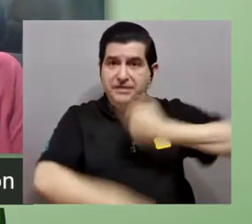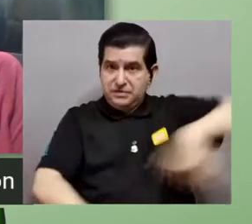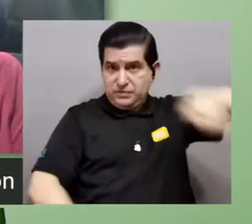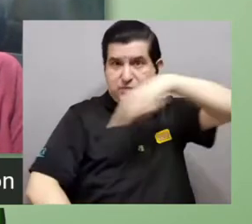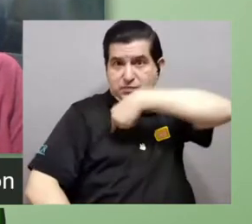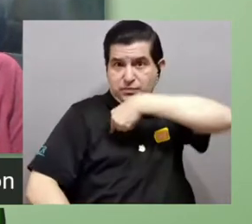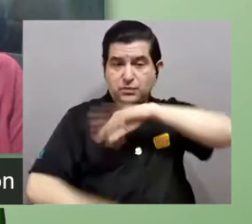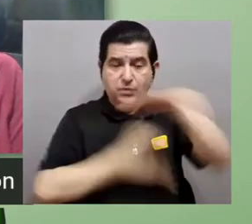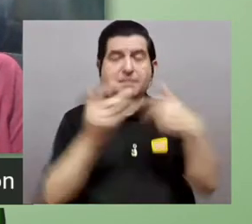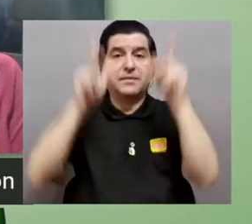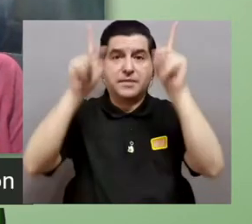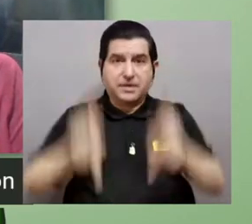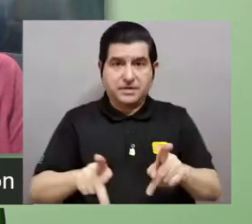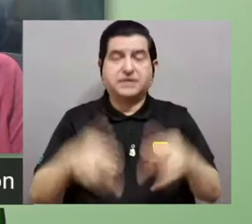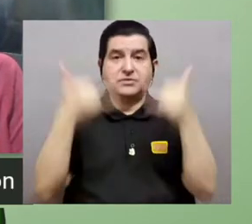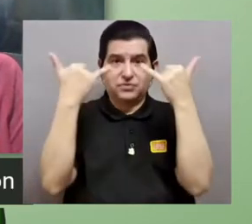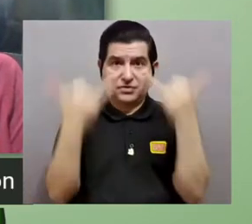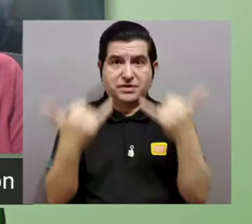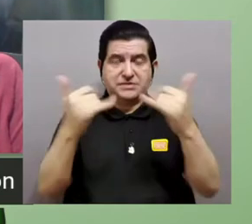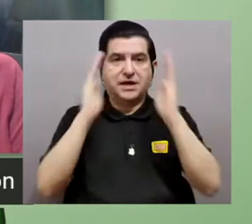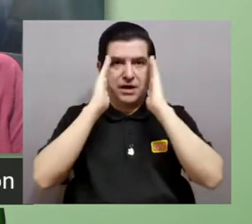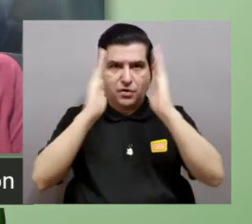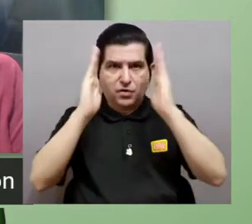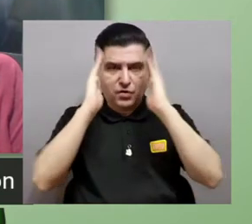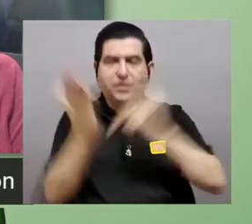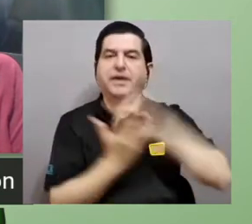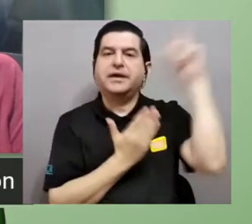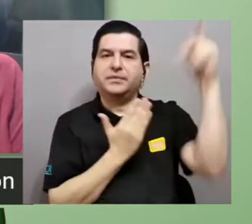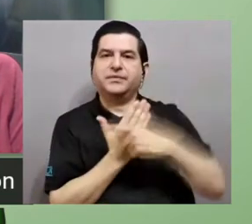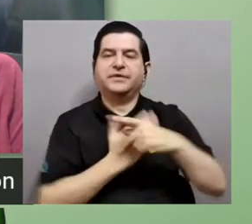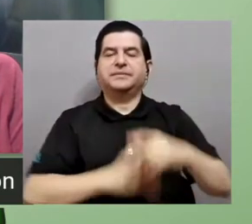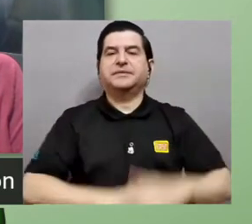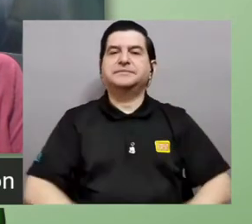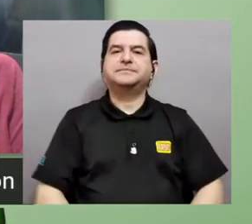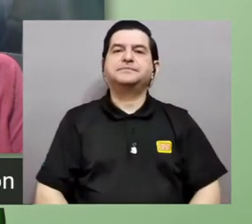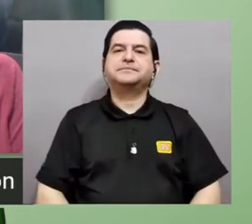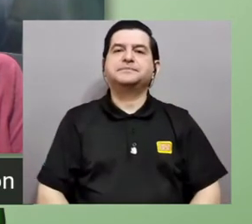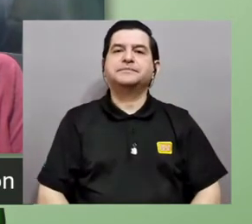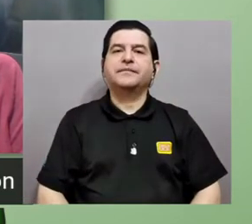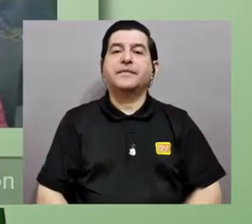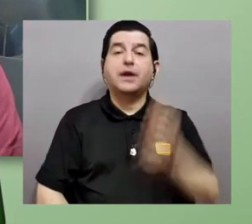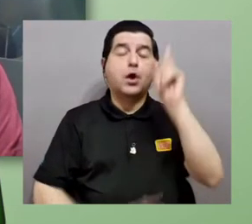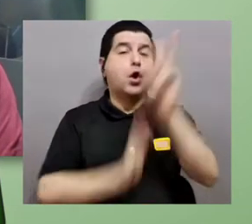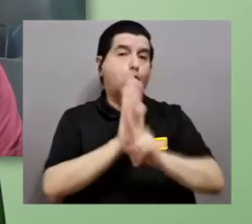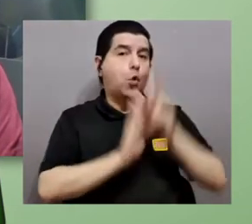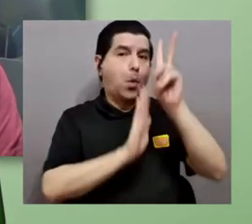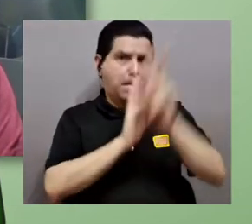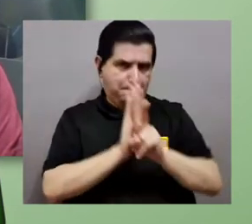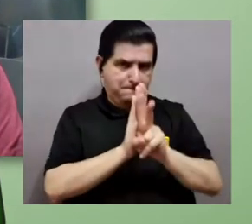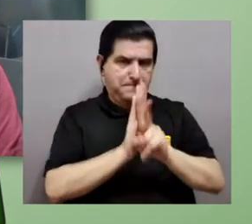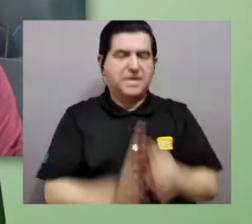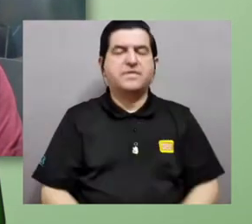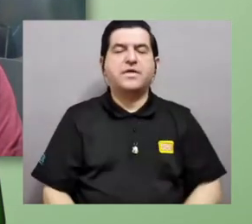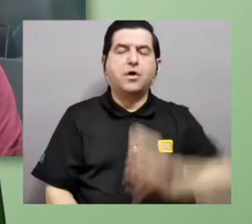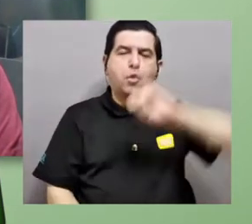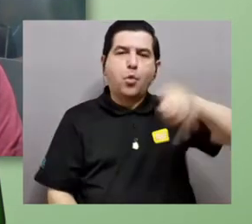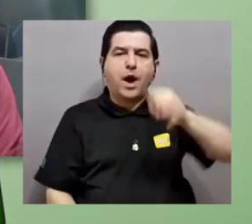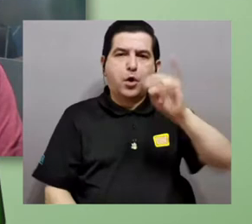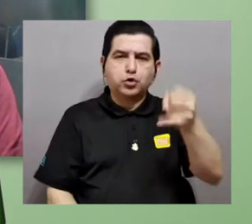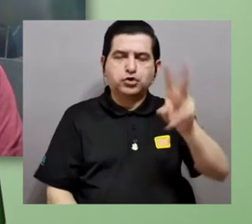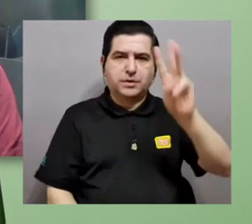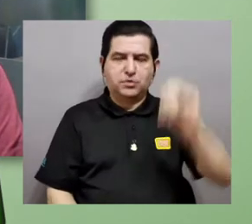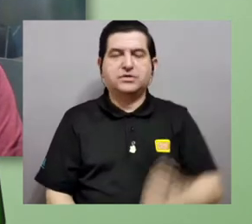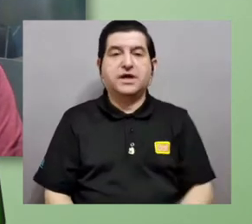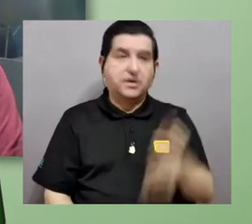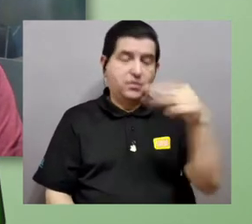nosotros y para todas las personas que están observando este programa. Vamos a ver un video de Juan